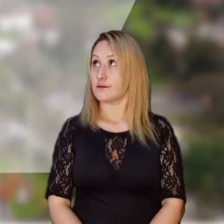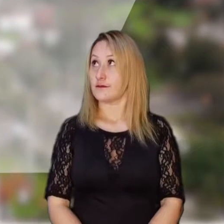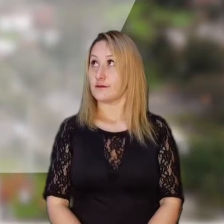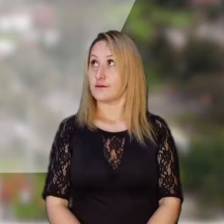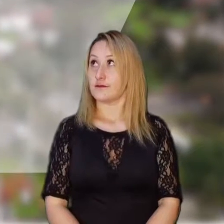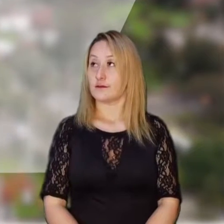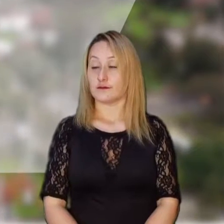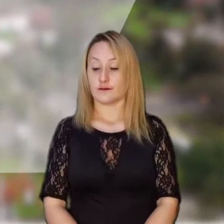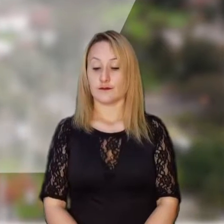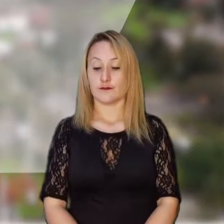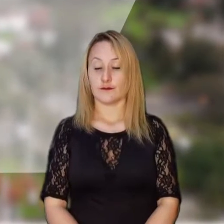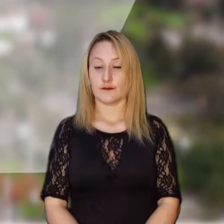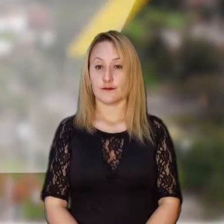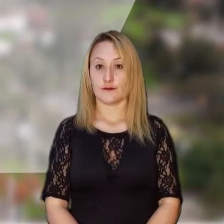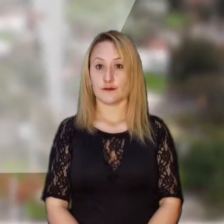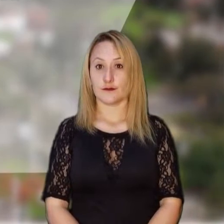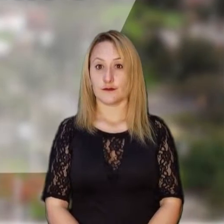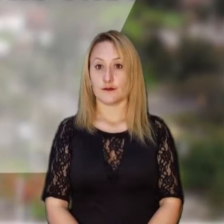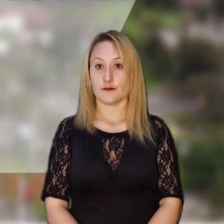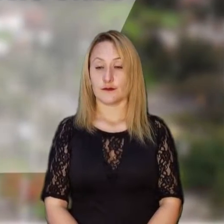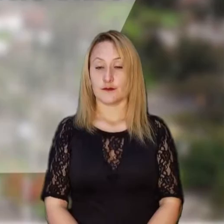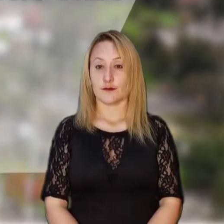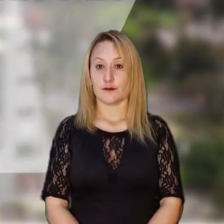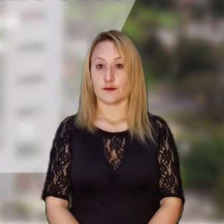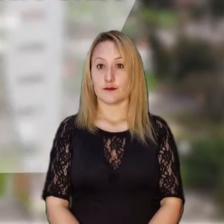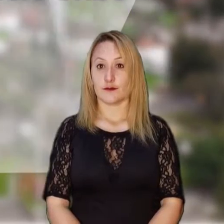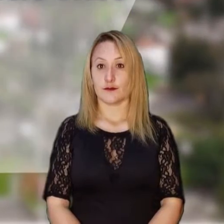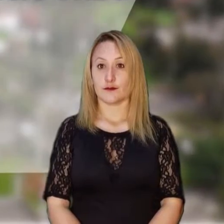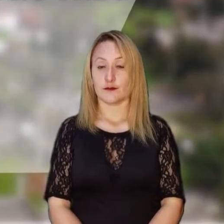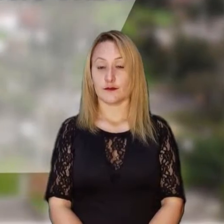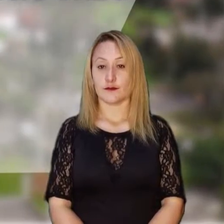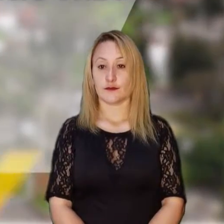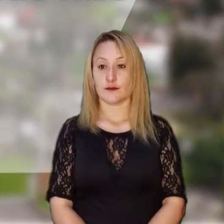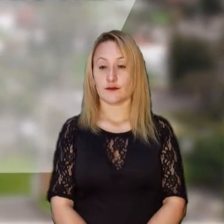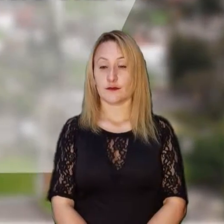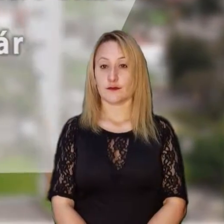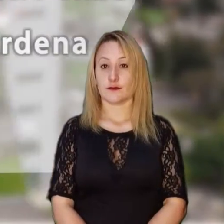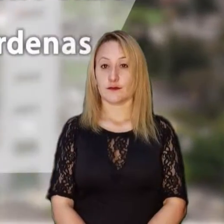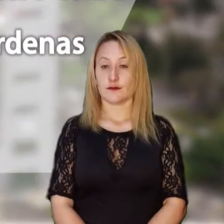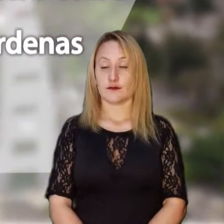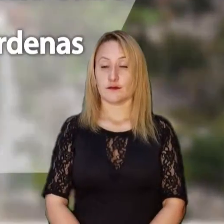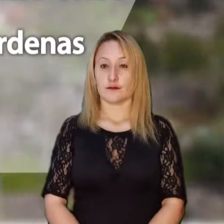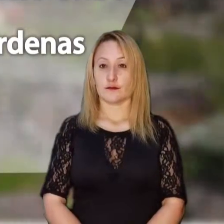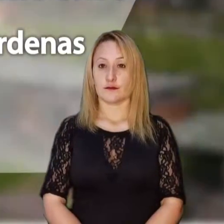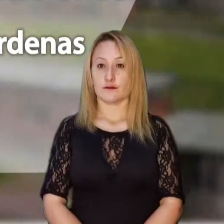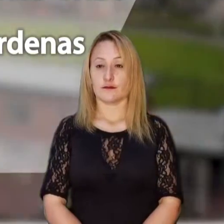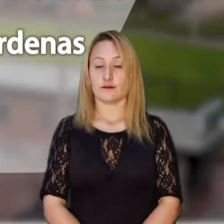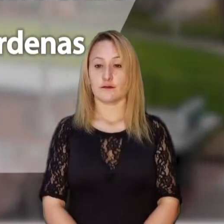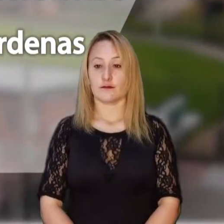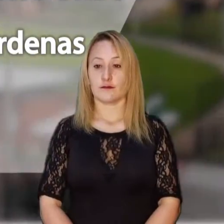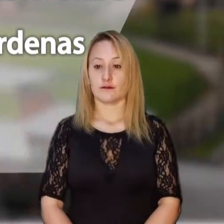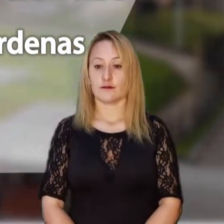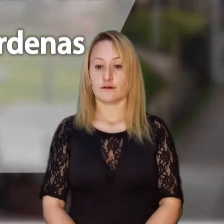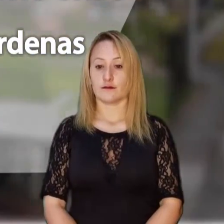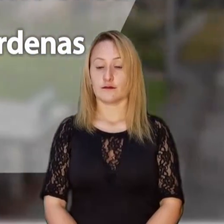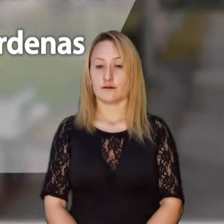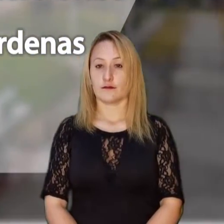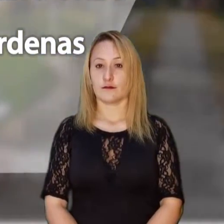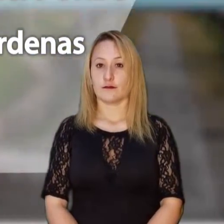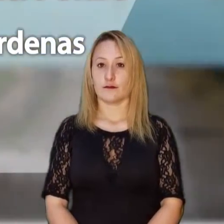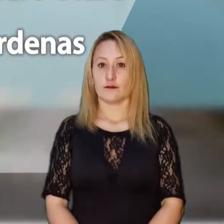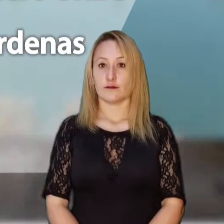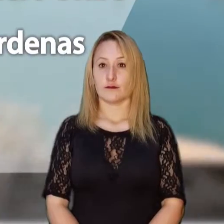Carrillo, Mauricio Ramírez Terraza, Jaime Eduardo Caballero Uribe, Ana Isabel Choucair Cárdenas y